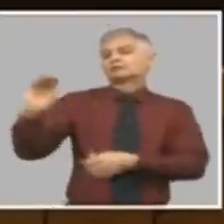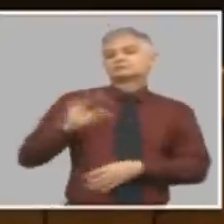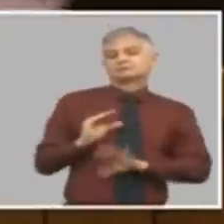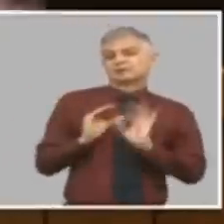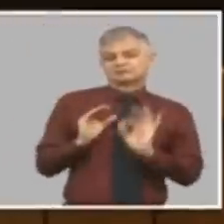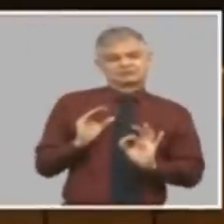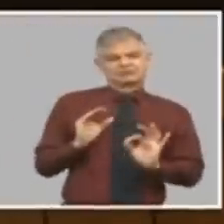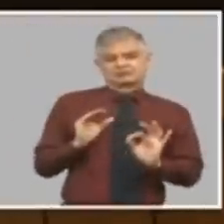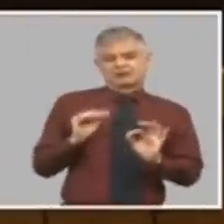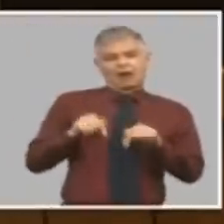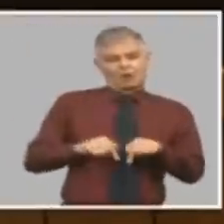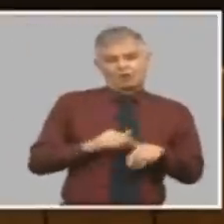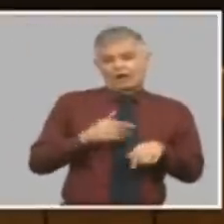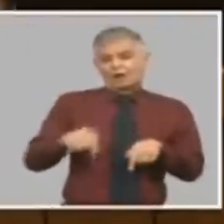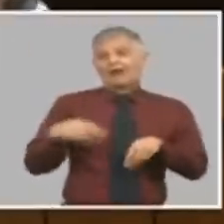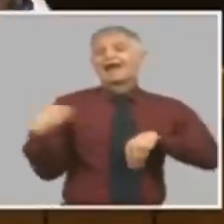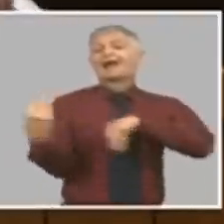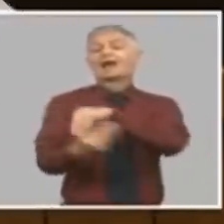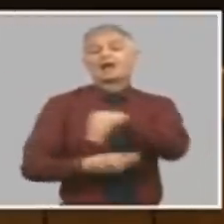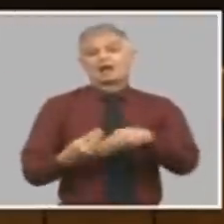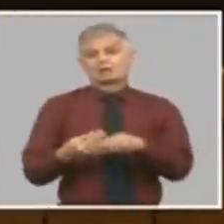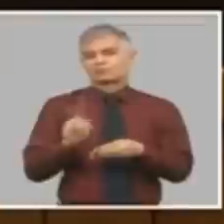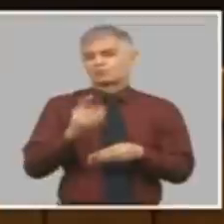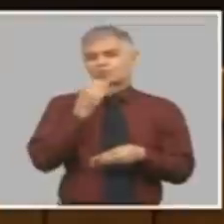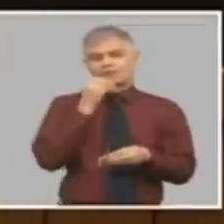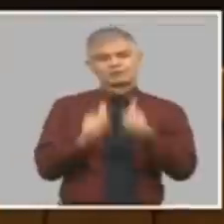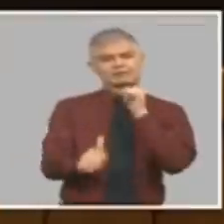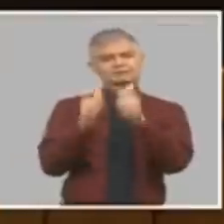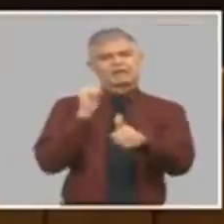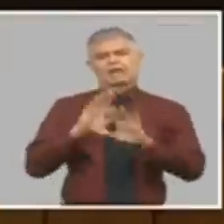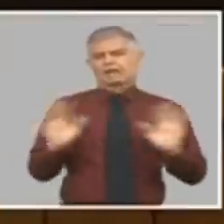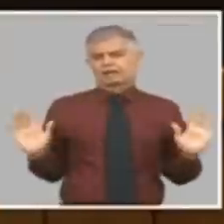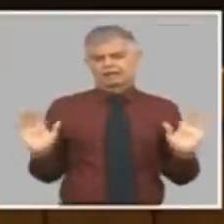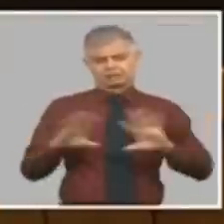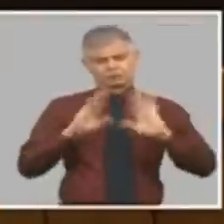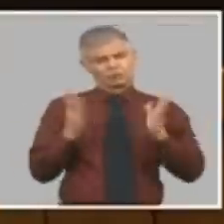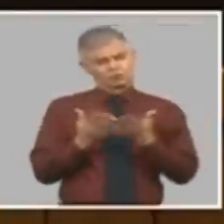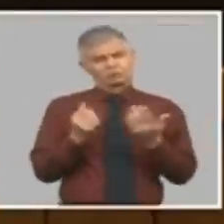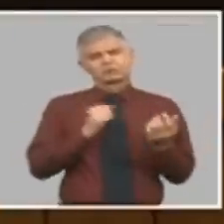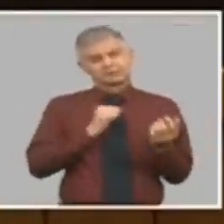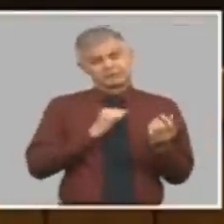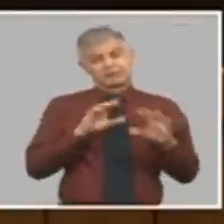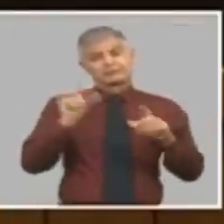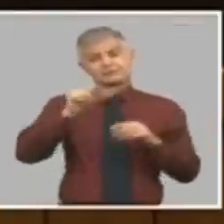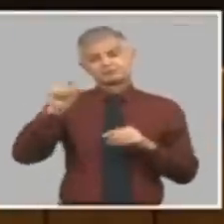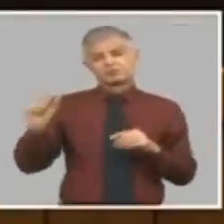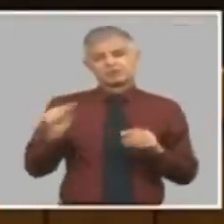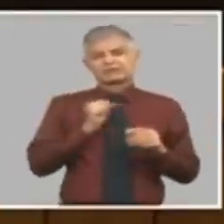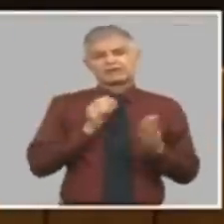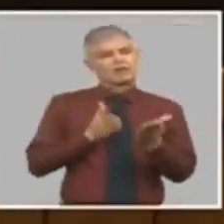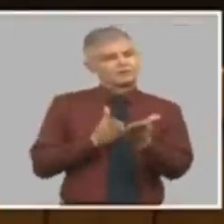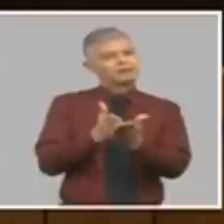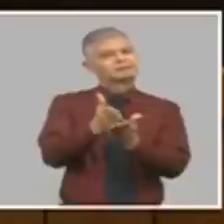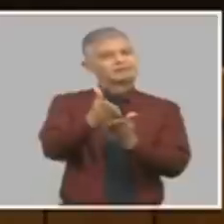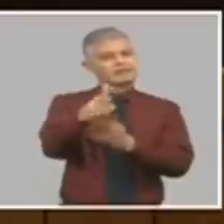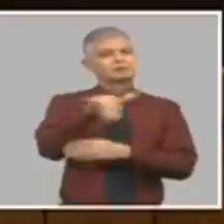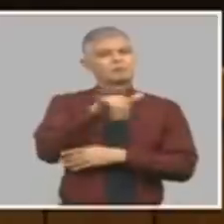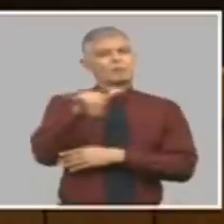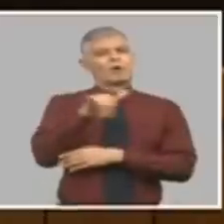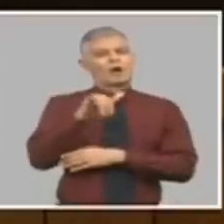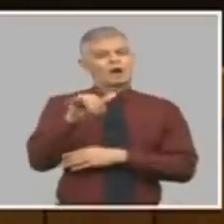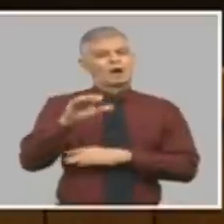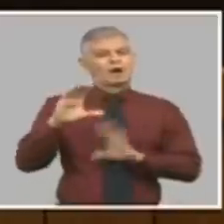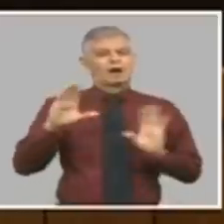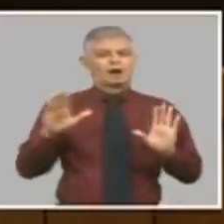Y eso tiene total lógica, porque las personas no quieren ir para atrás. Todo el mundo quiere quedar en una